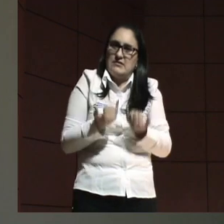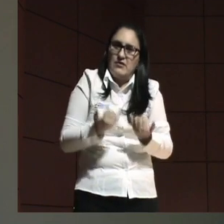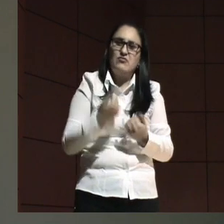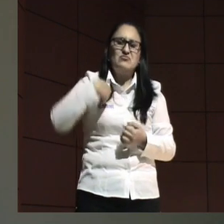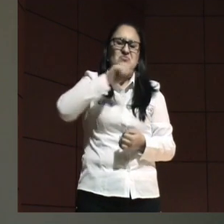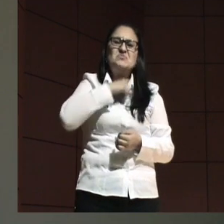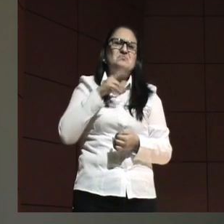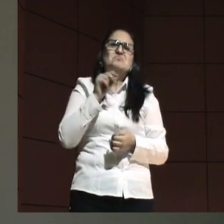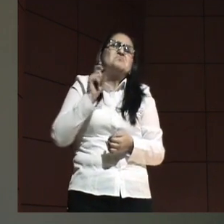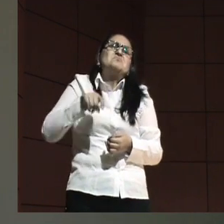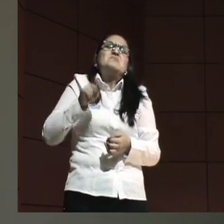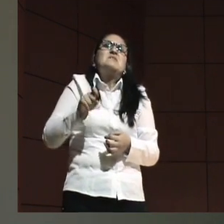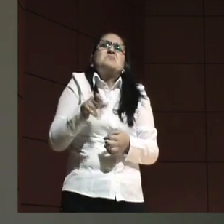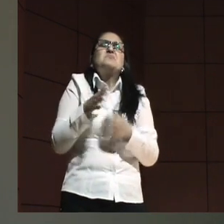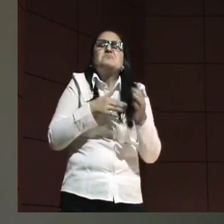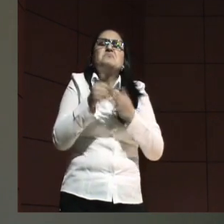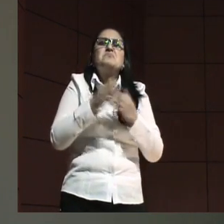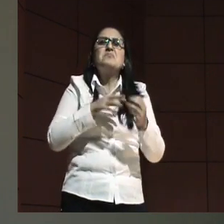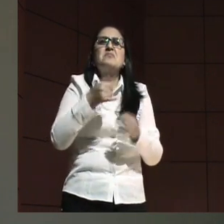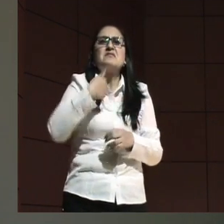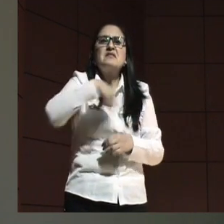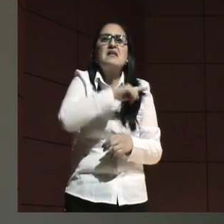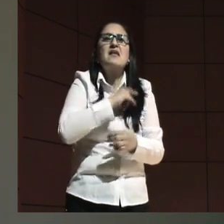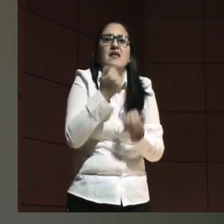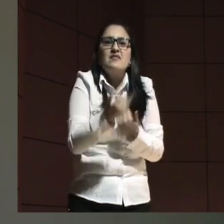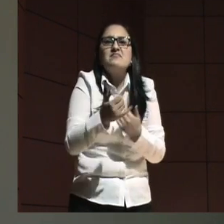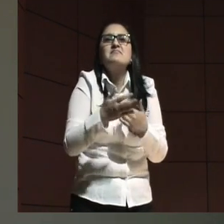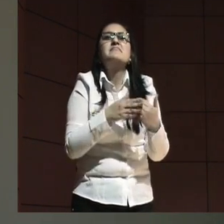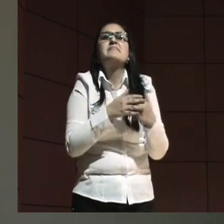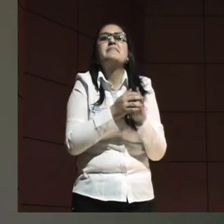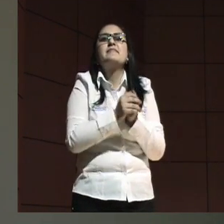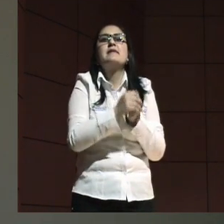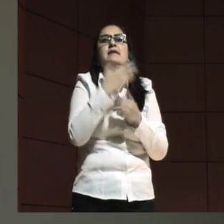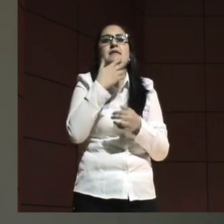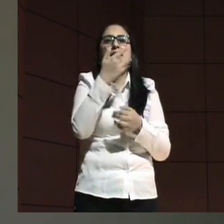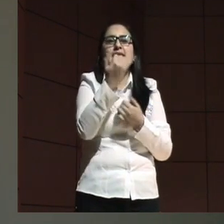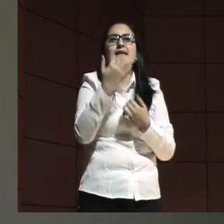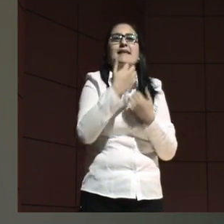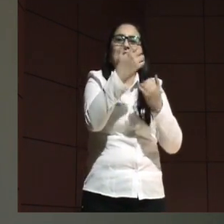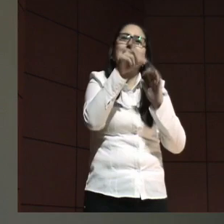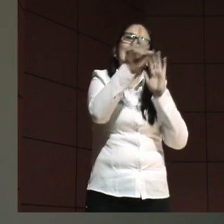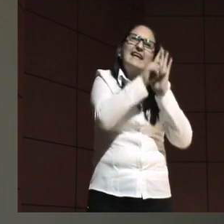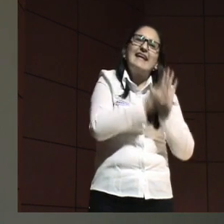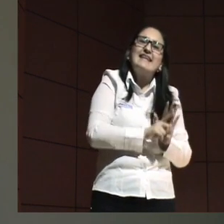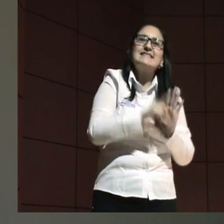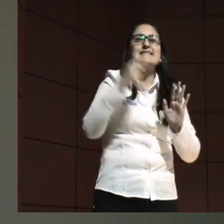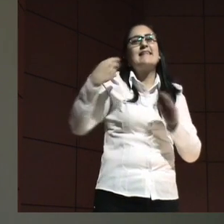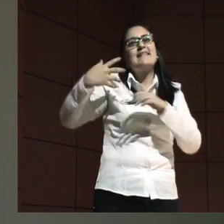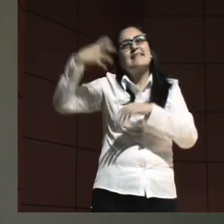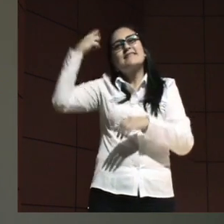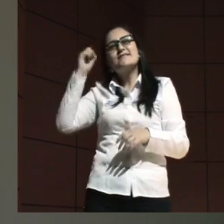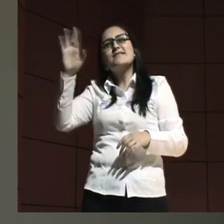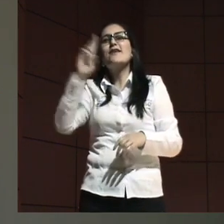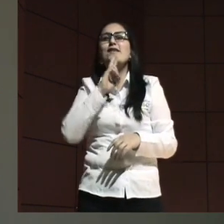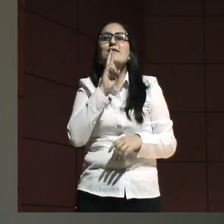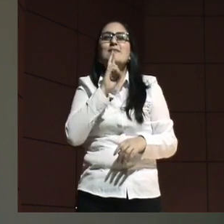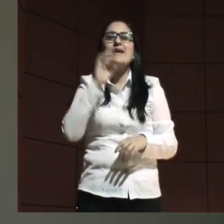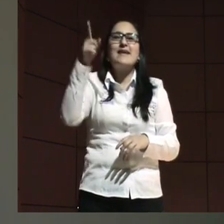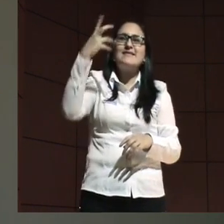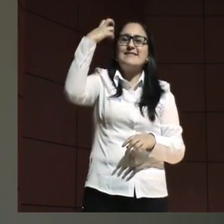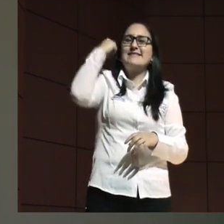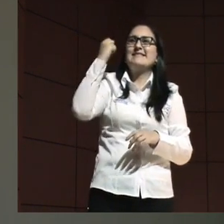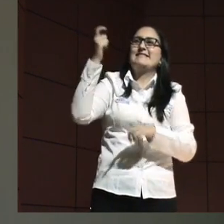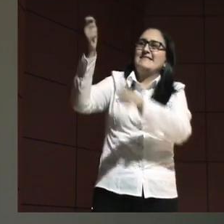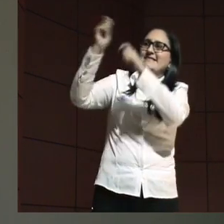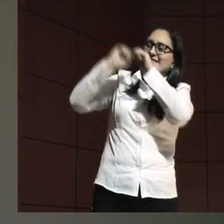necesitamos de ninguna manera aun cuando por la concepción legalista la tradición romano-germánica que tenemos